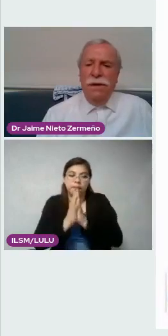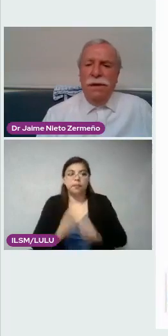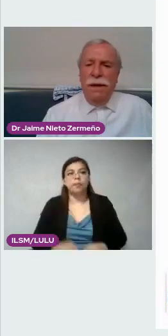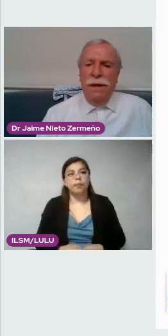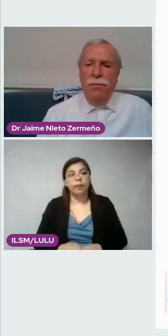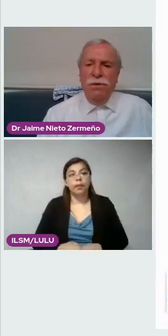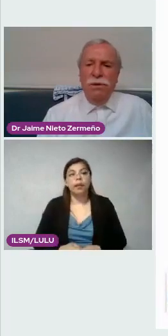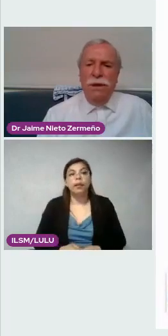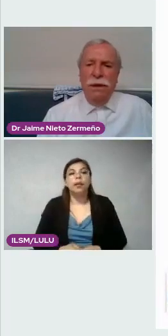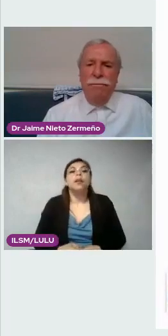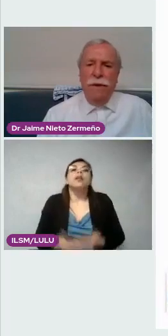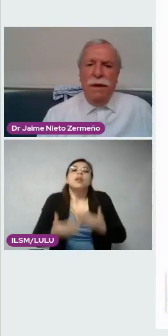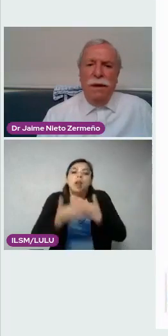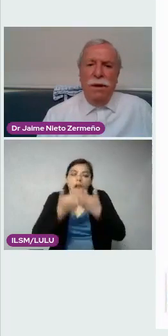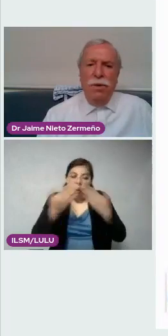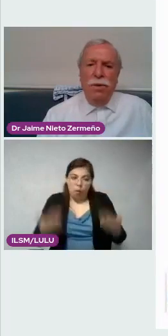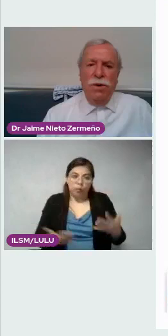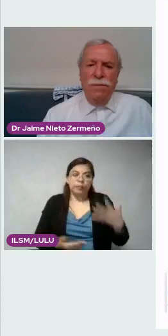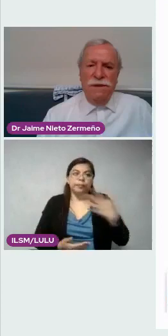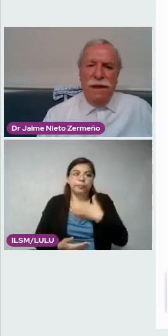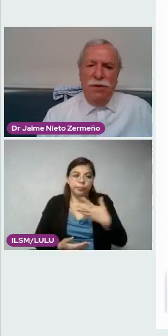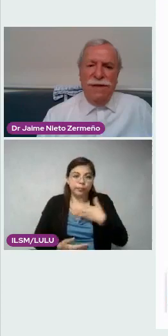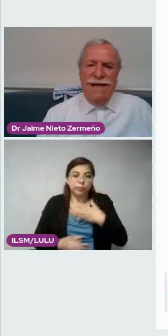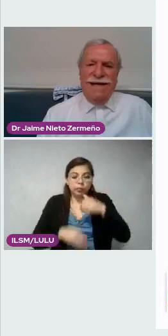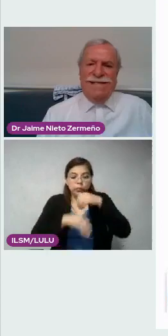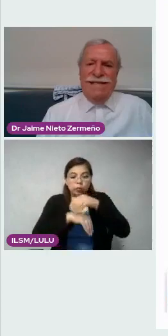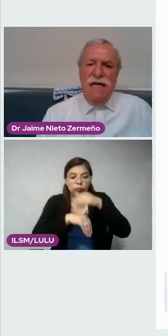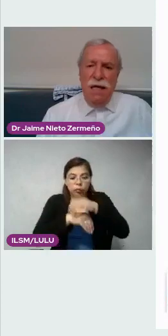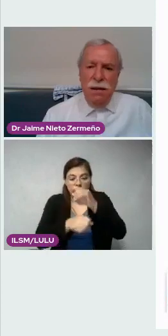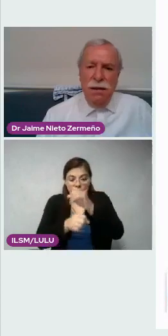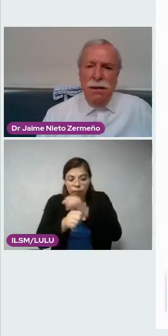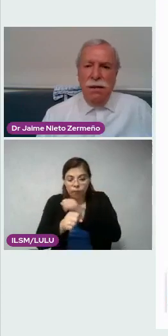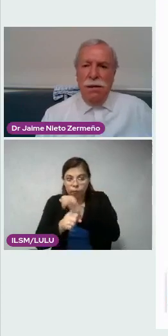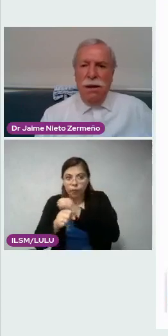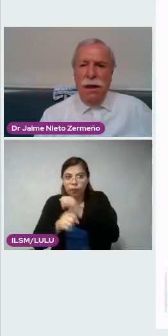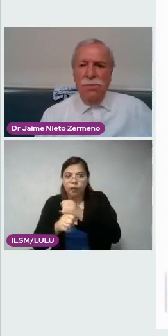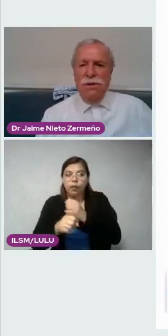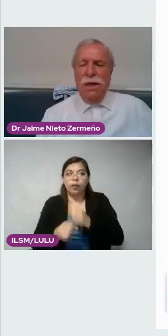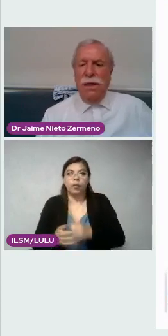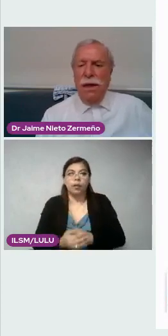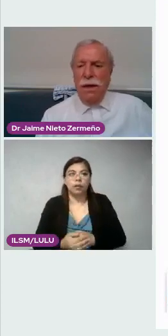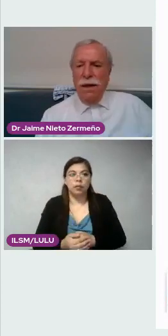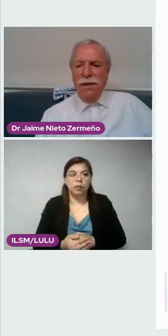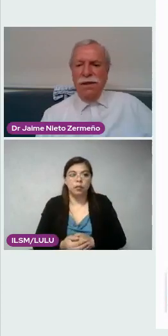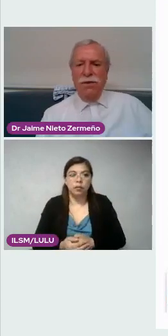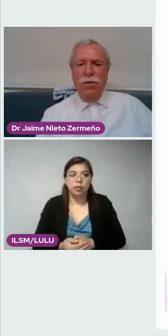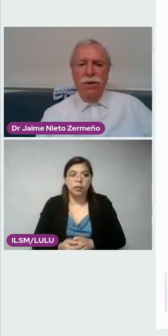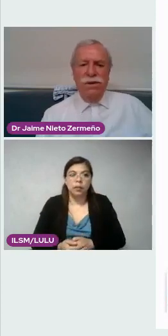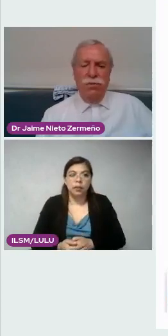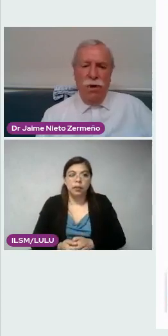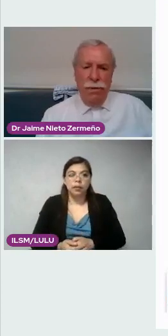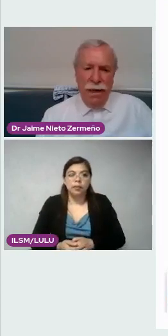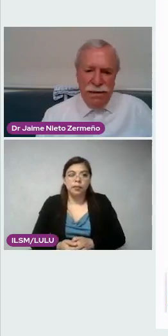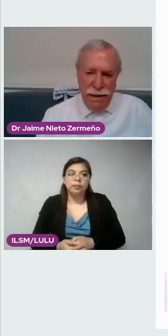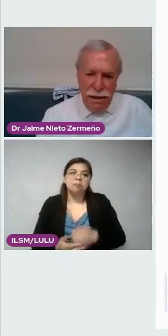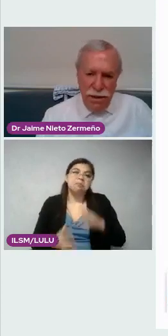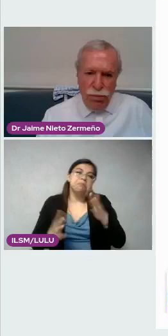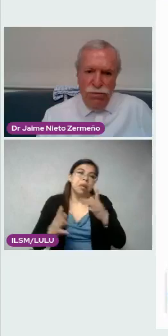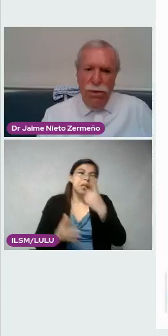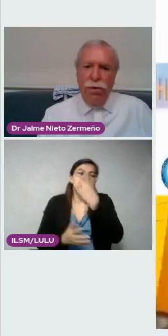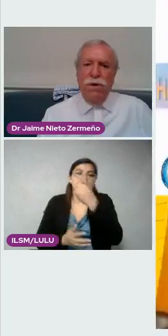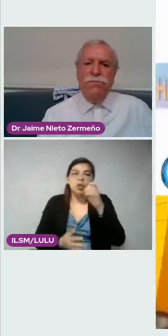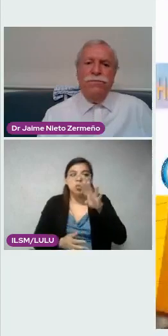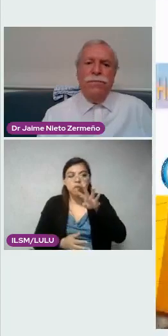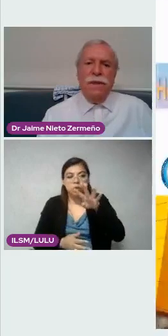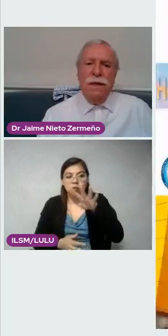Actualmente tenemos en el número de investigadores del SNI, llegamos ya a 119. La siguiente,